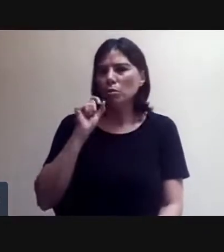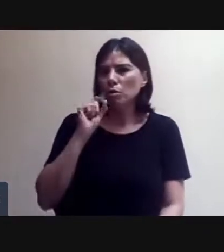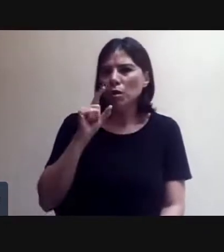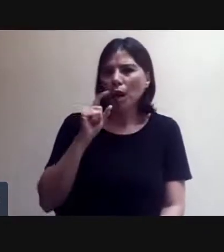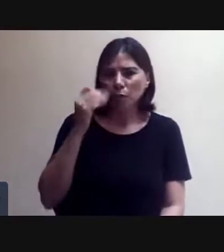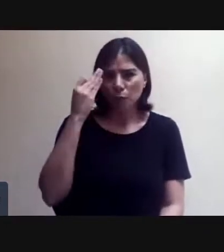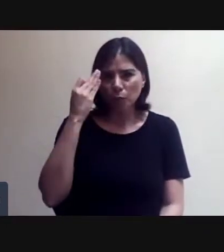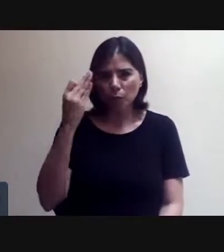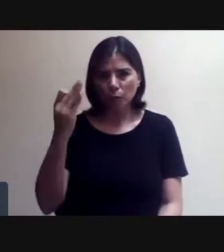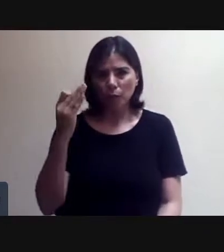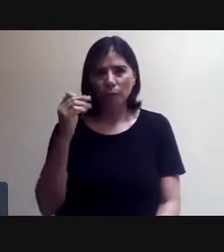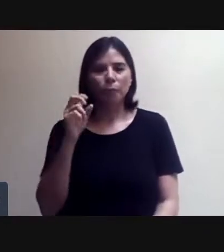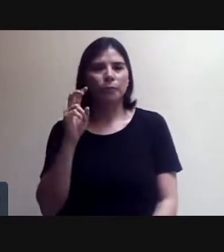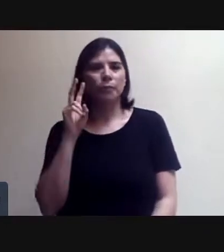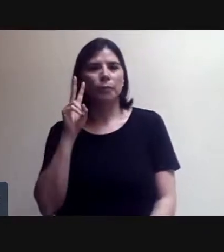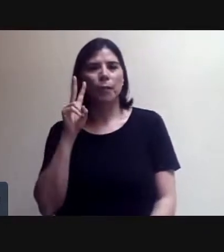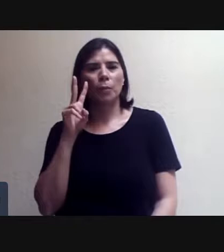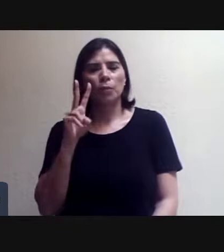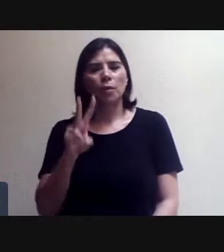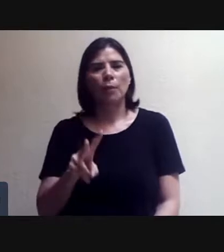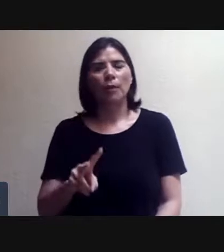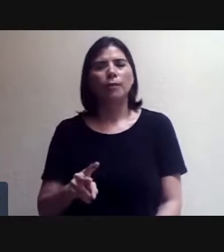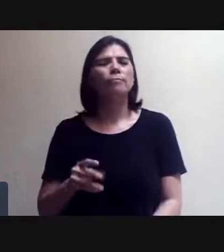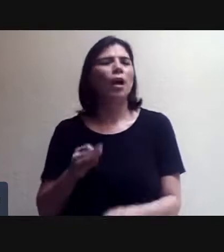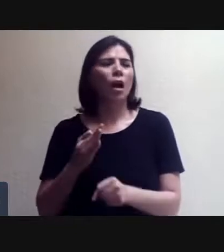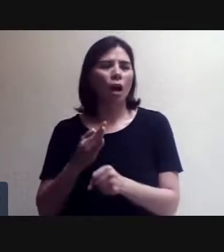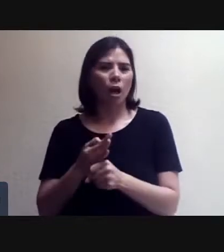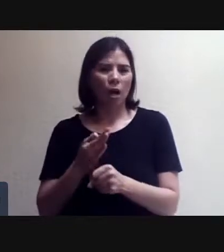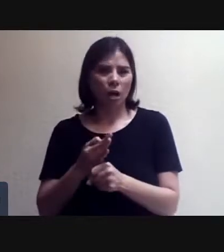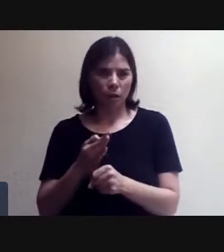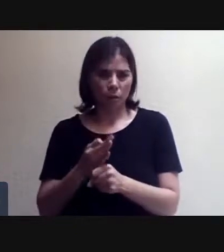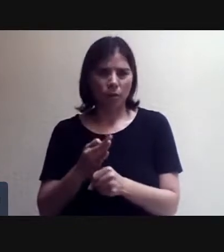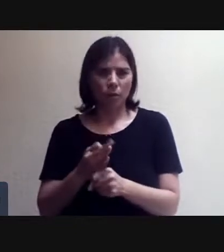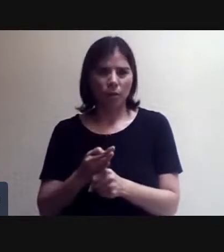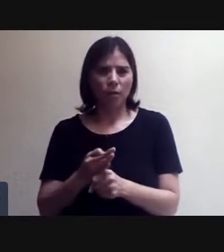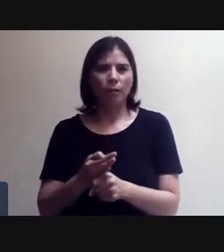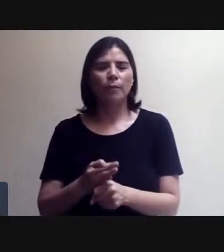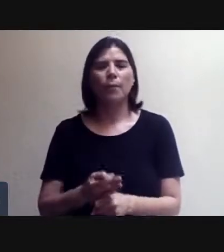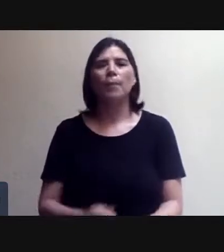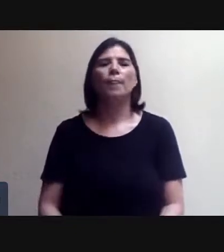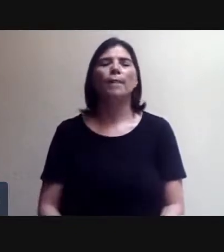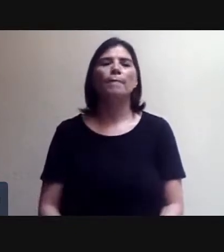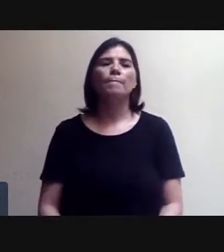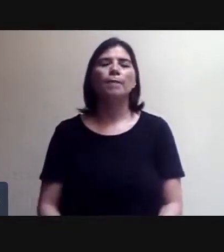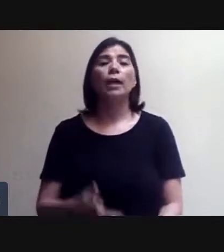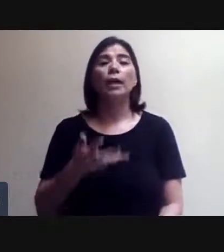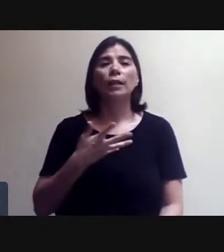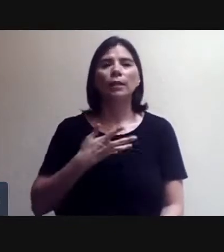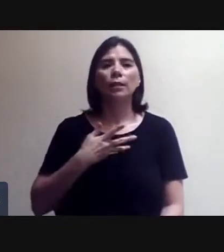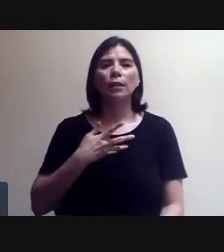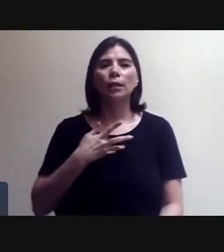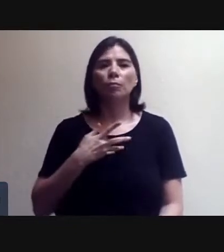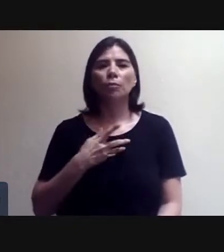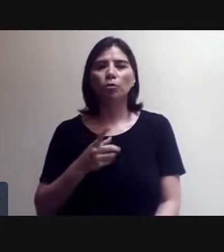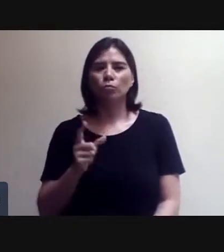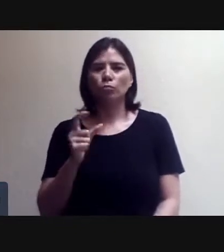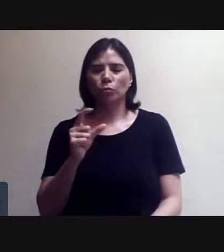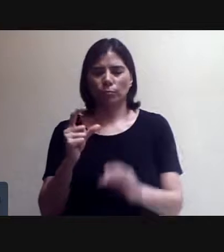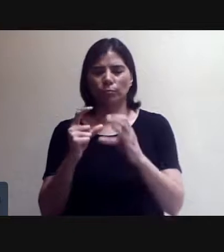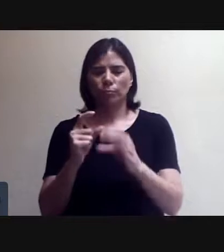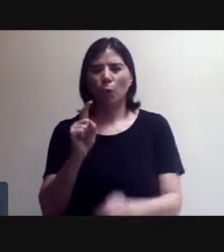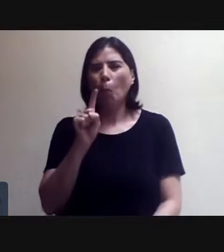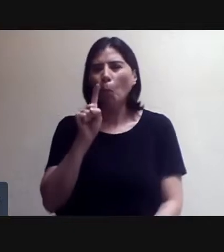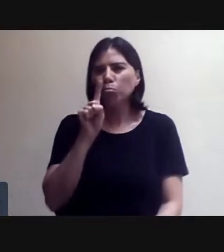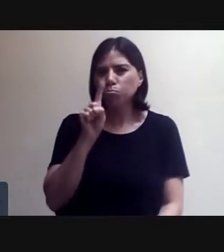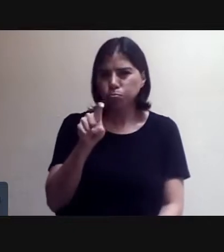Vamos a ver en unos momentos más que vamos a tener un botón de transmitir nuestra